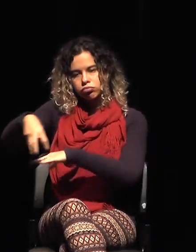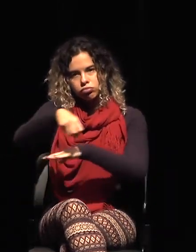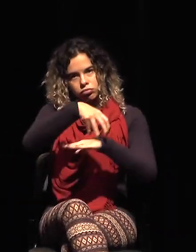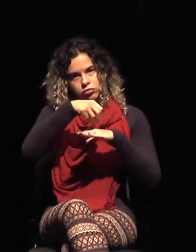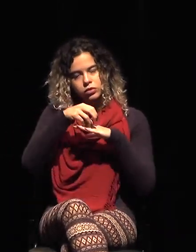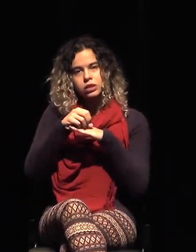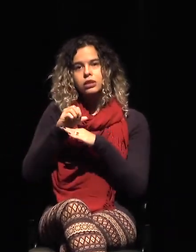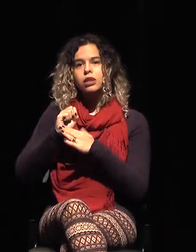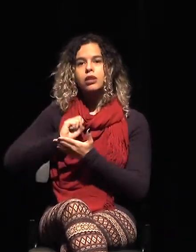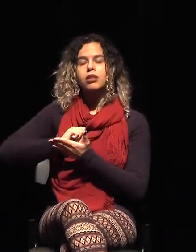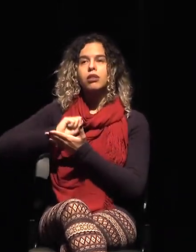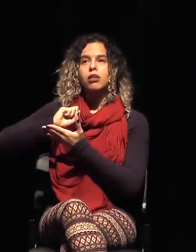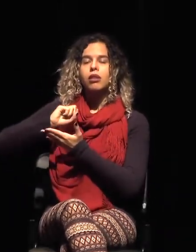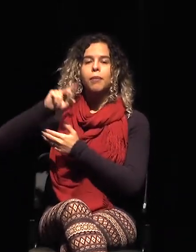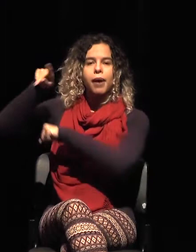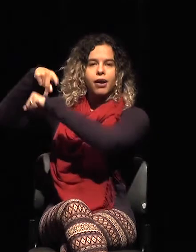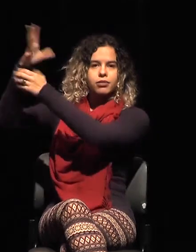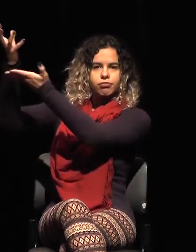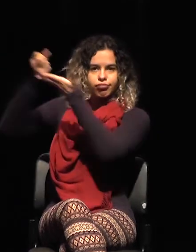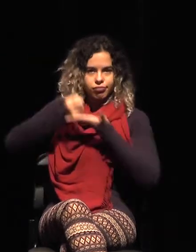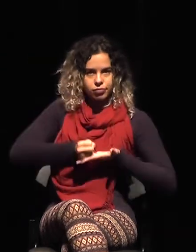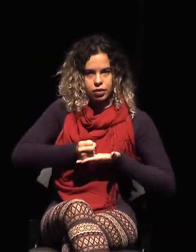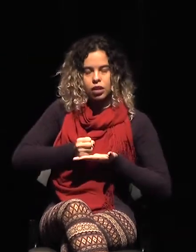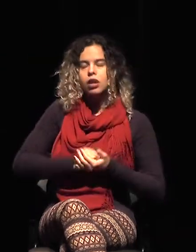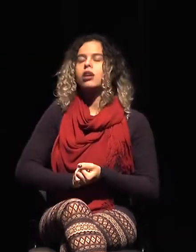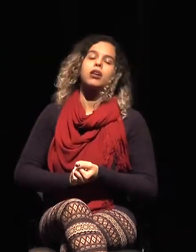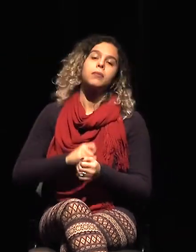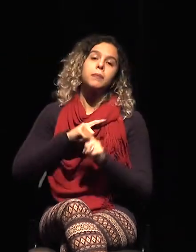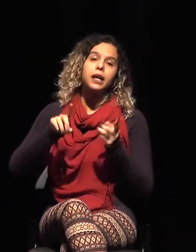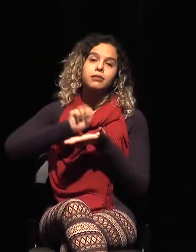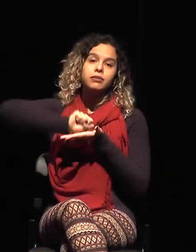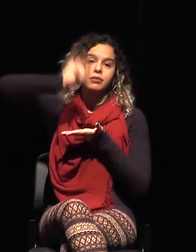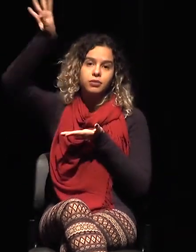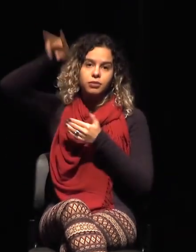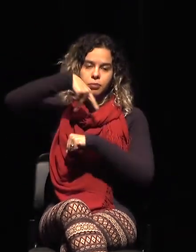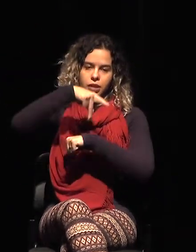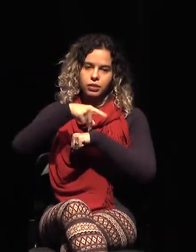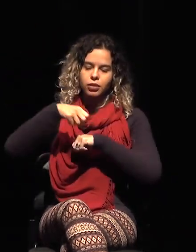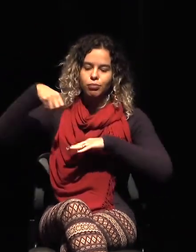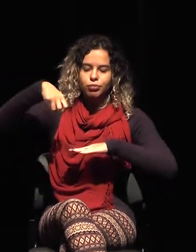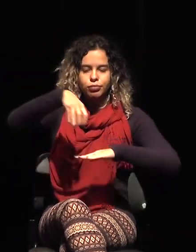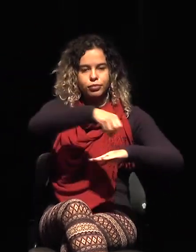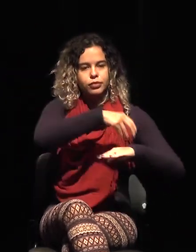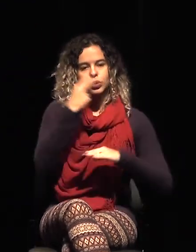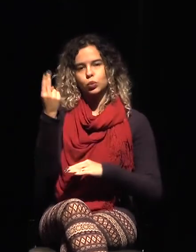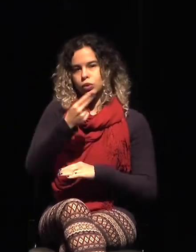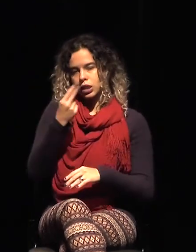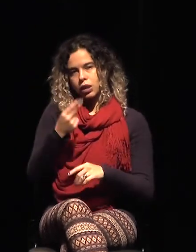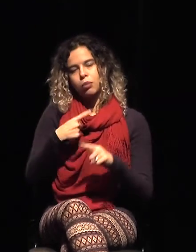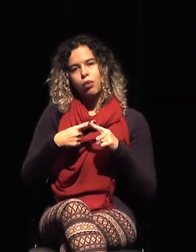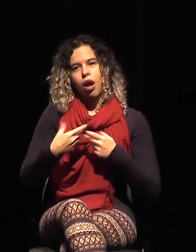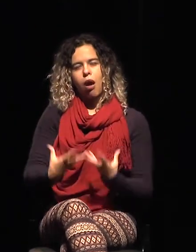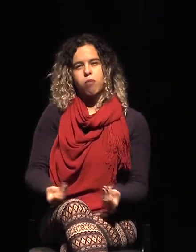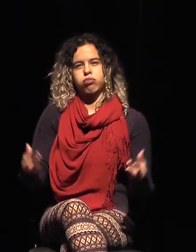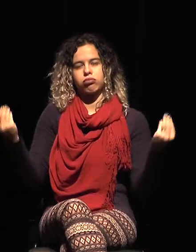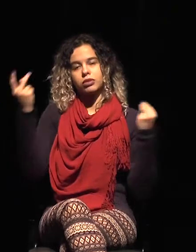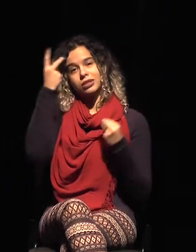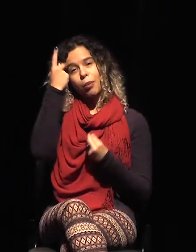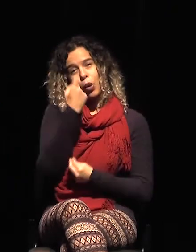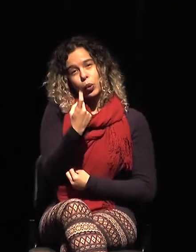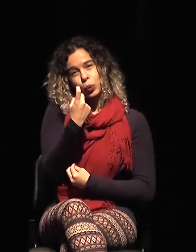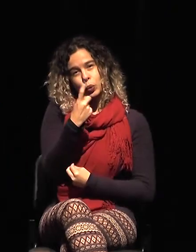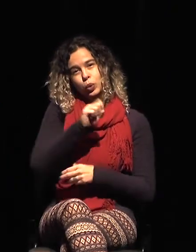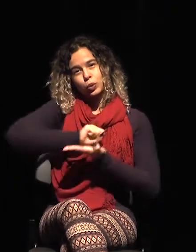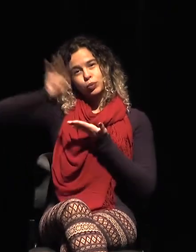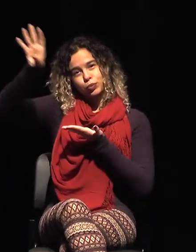no ocurre así con el escáner, porque el volumen también es muy grande. Eso lo hacemos en San Paolo, es la parte de exportación. Hoy está en